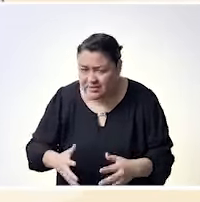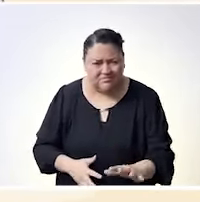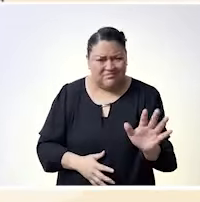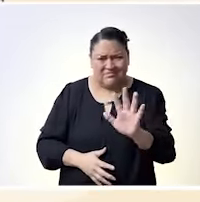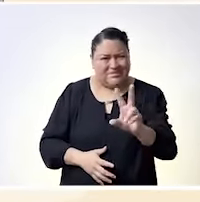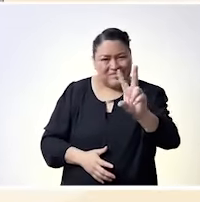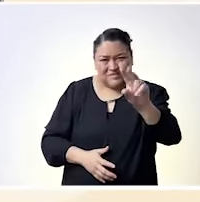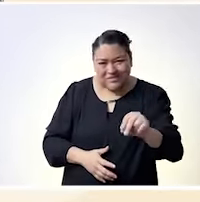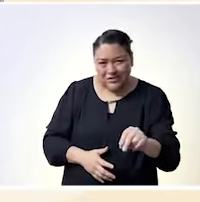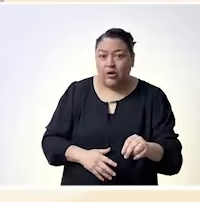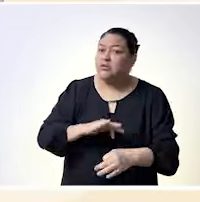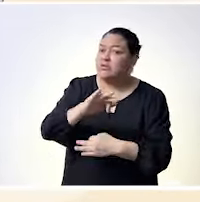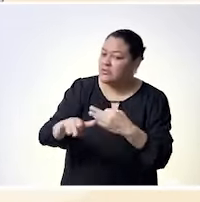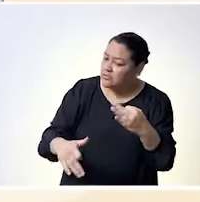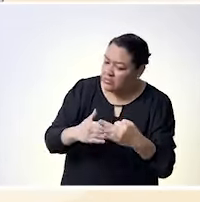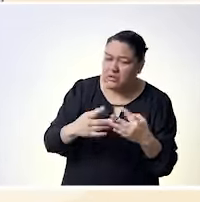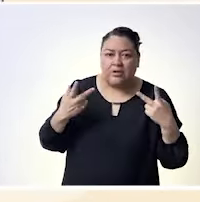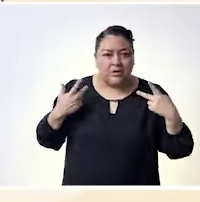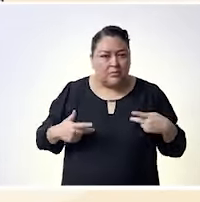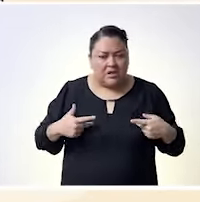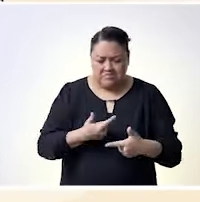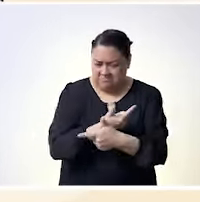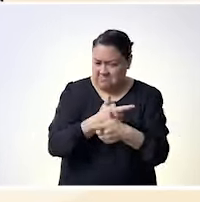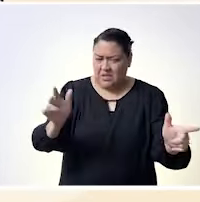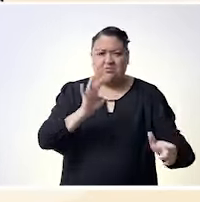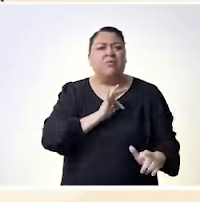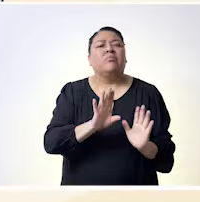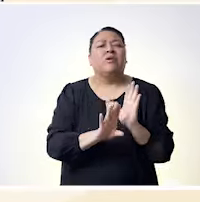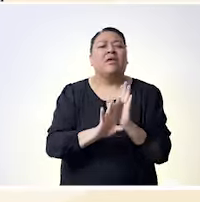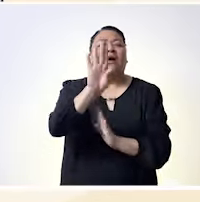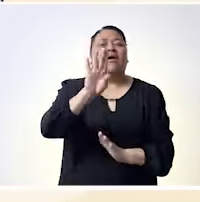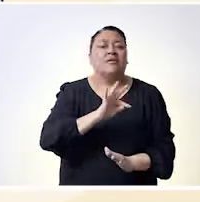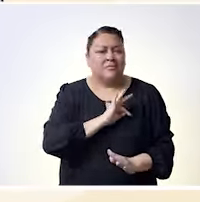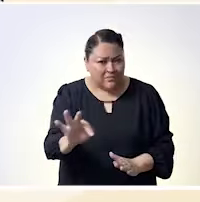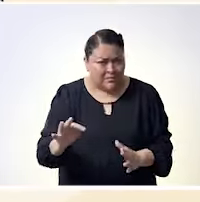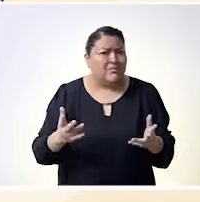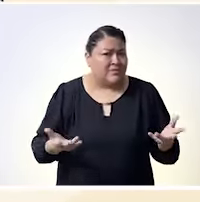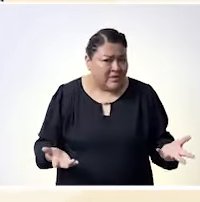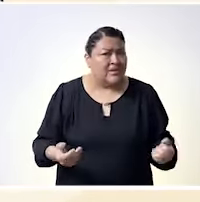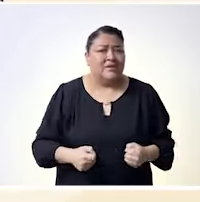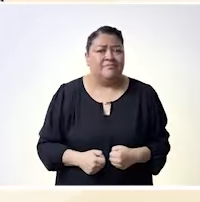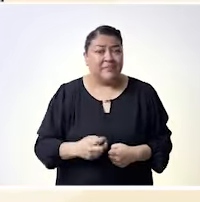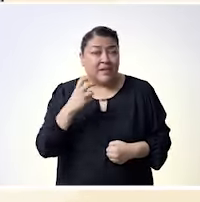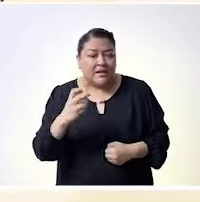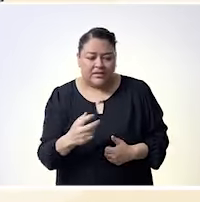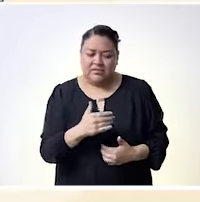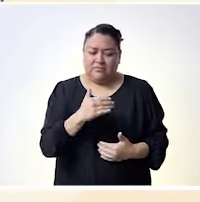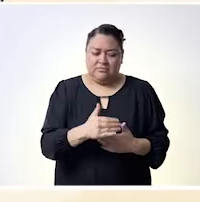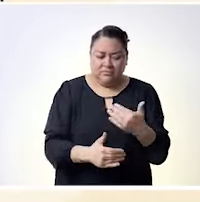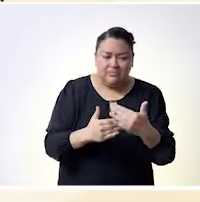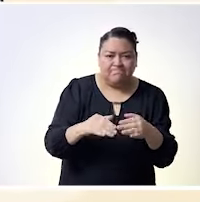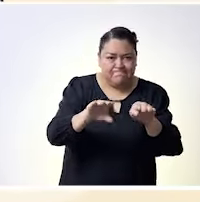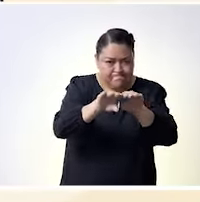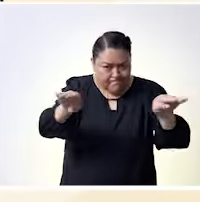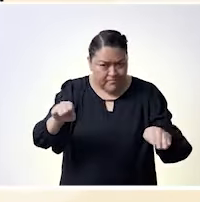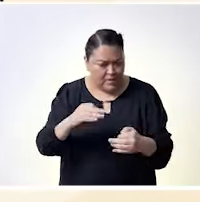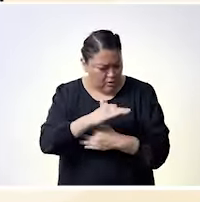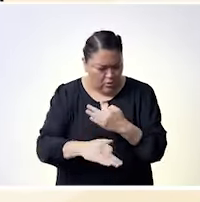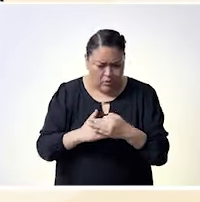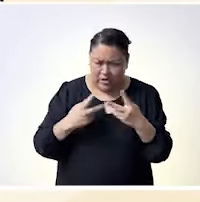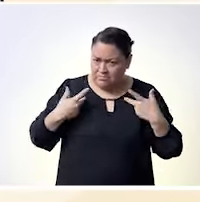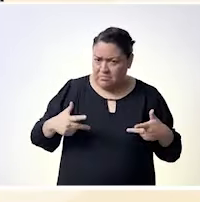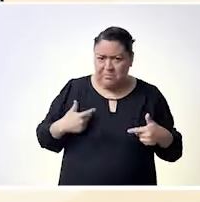de derechos para las mujeres diversas por ejemplo y va la visibilización no es que andemos homosexualizando al país ¿no? pero si alguien quiere